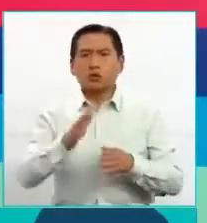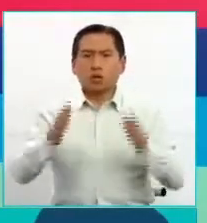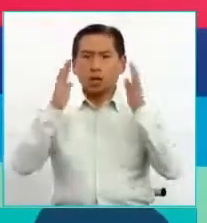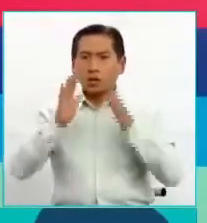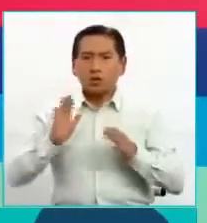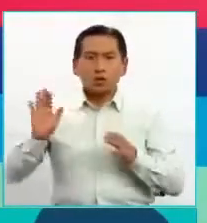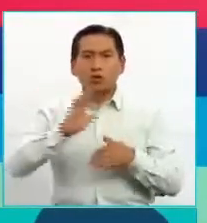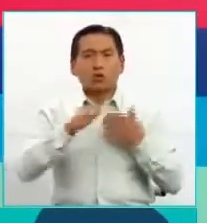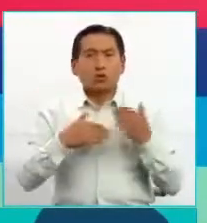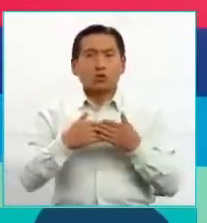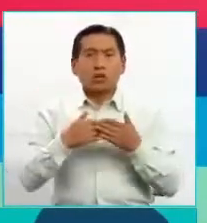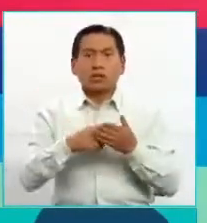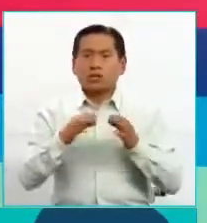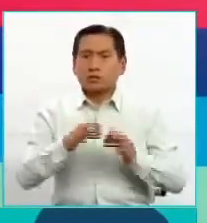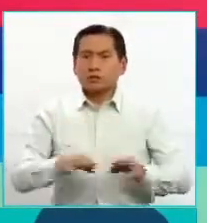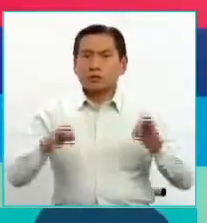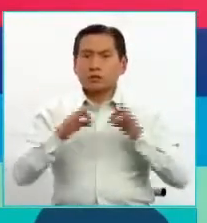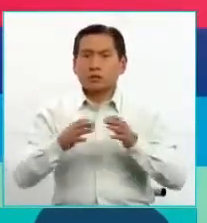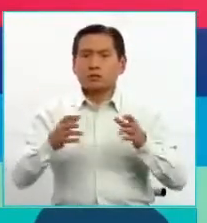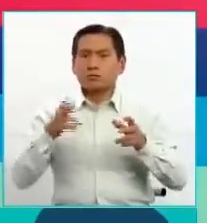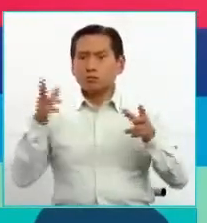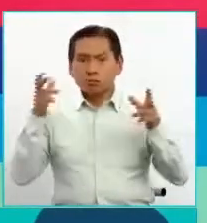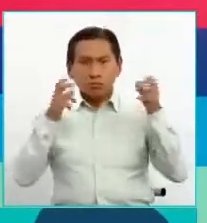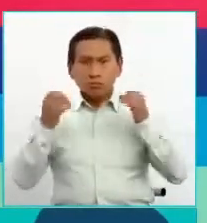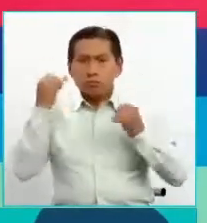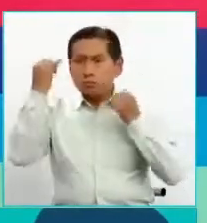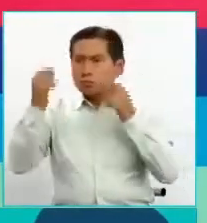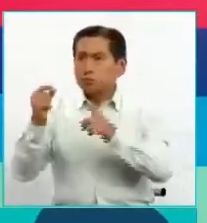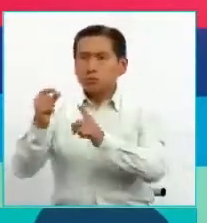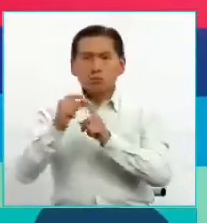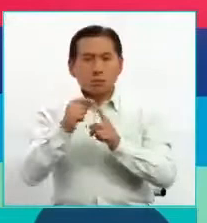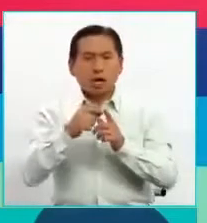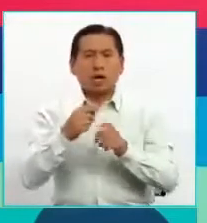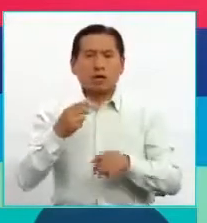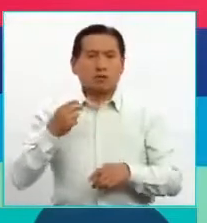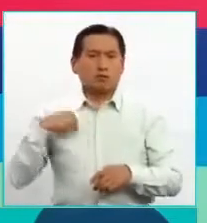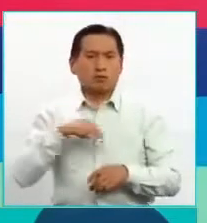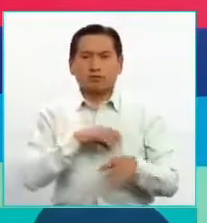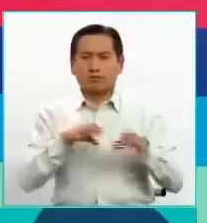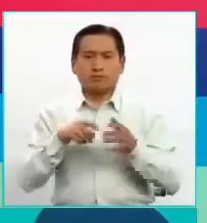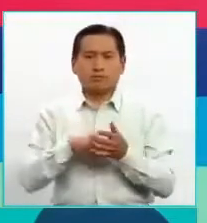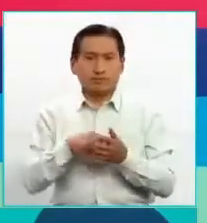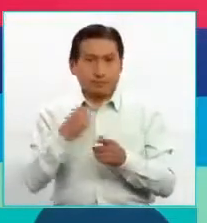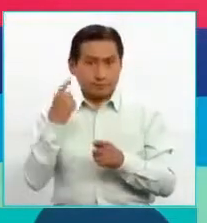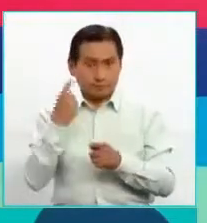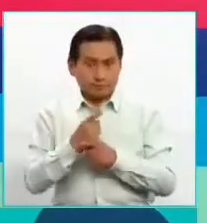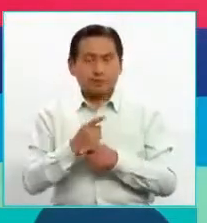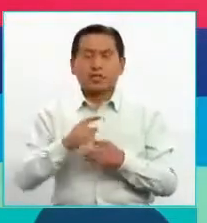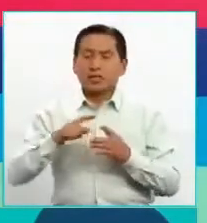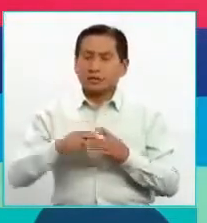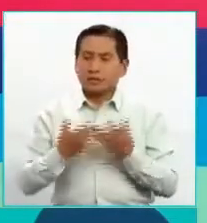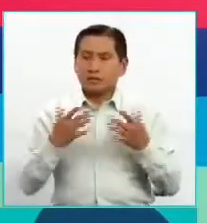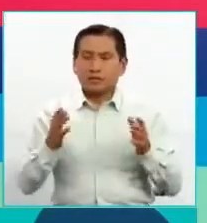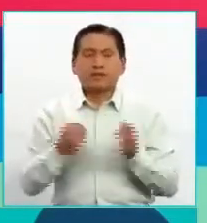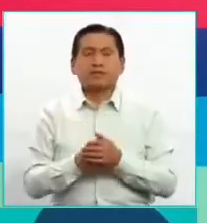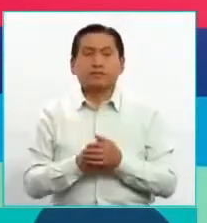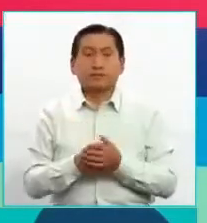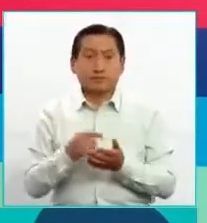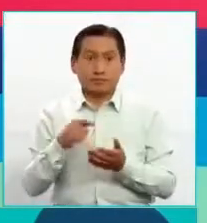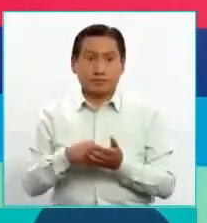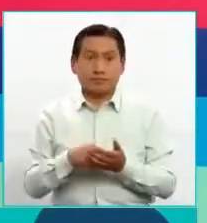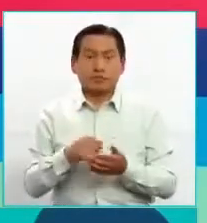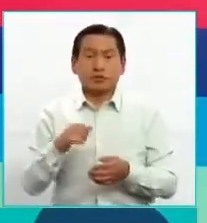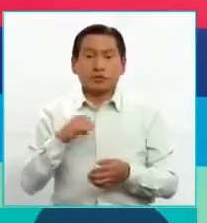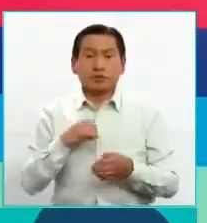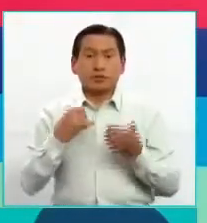al pueblo, escuchando sugerencias, y eso es lo que vamos a hacer nosotros y ahí ya hemos iniciado. En ese entendido yo